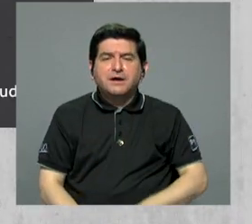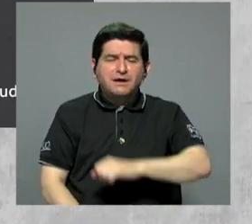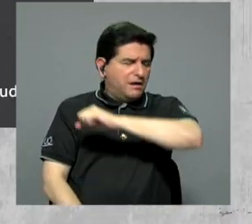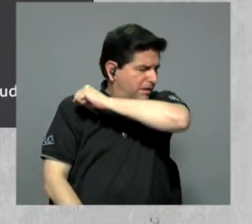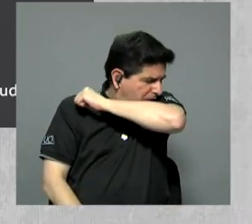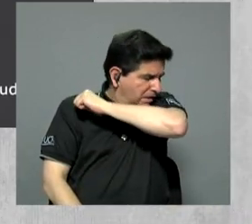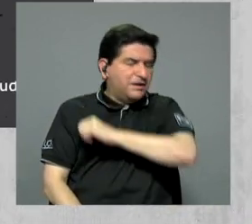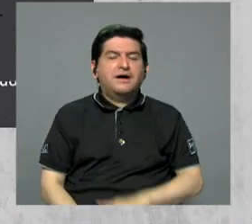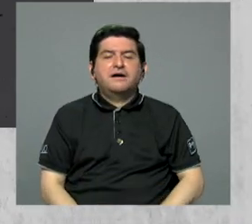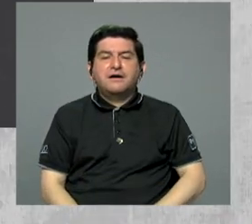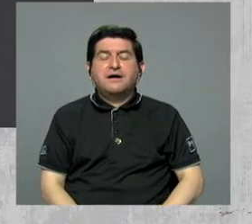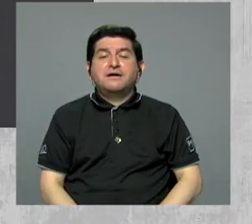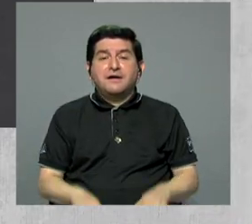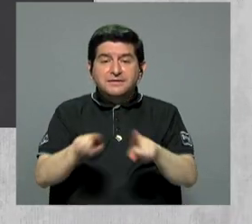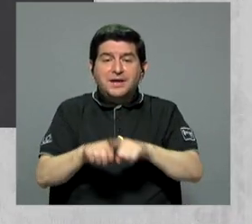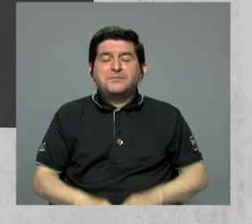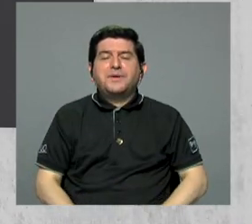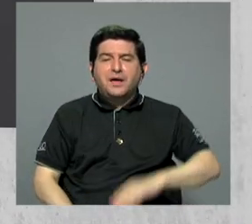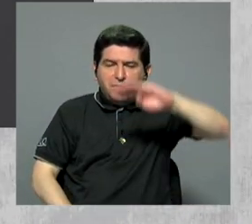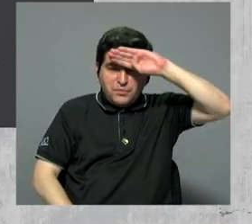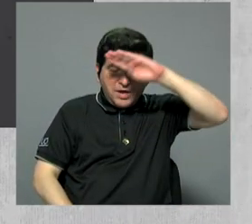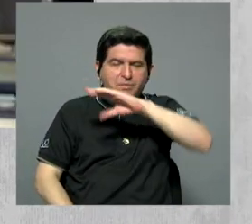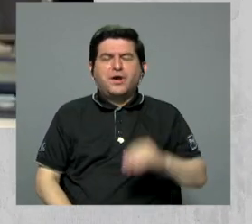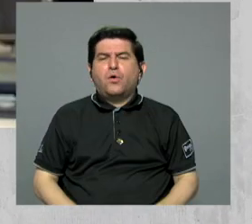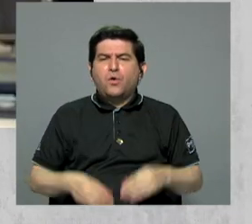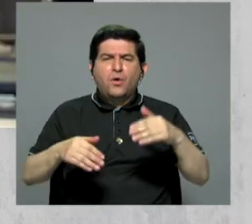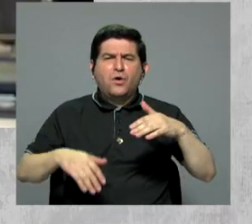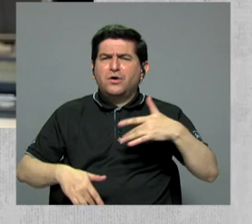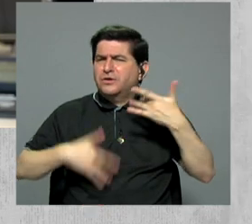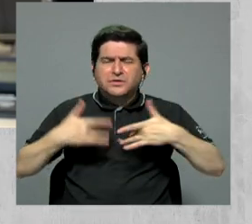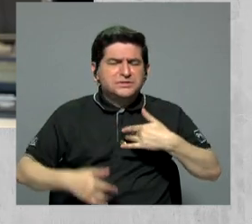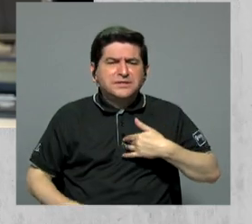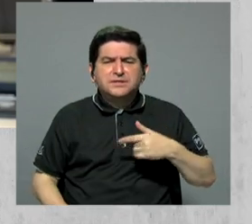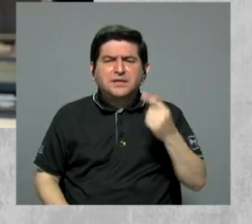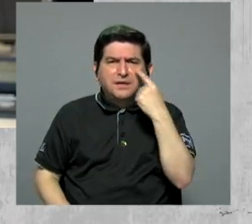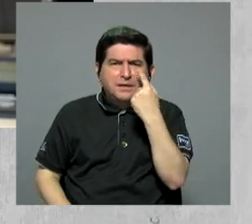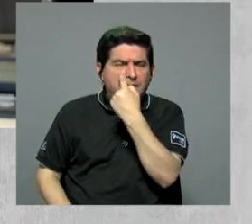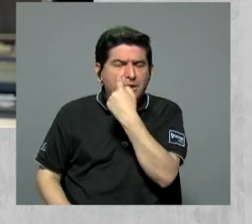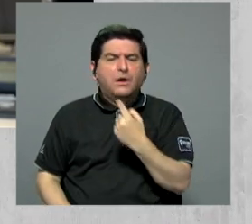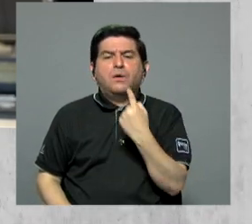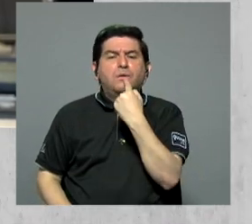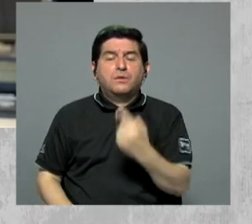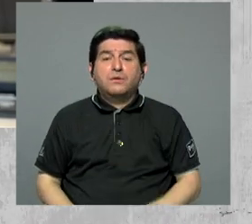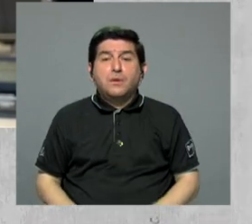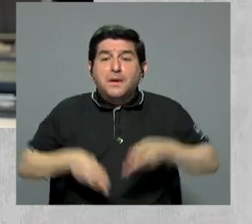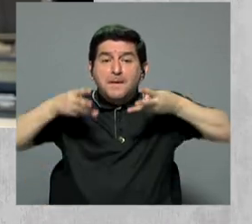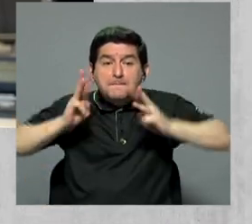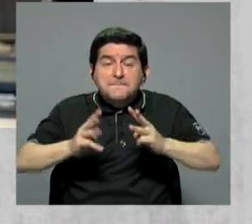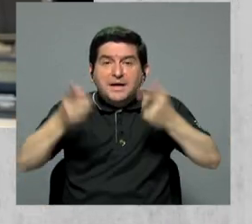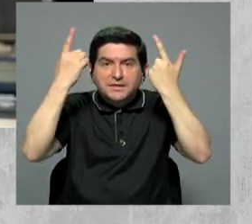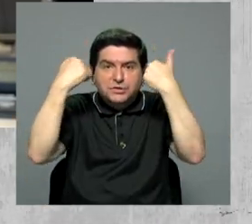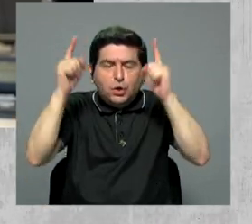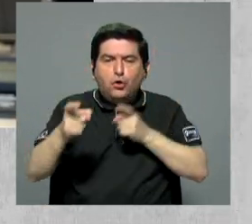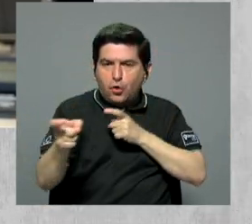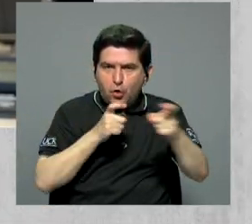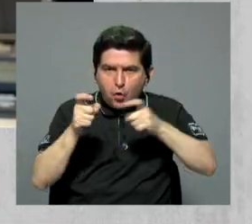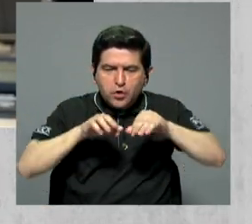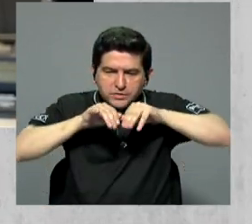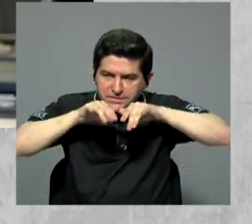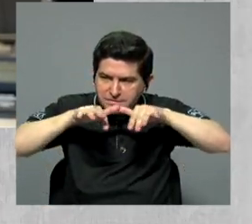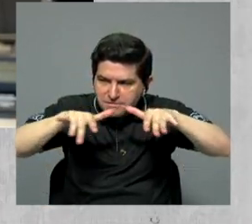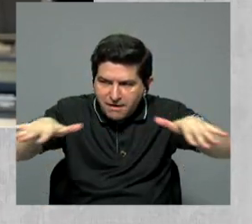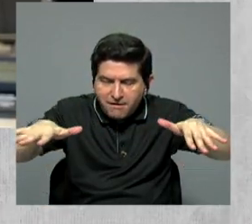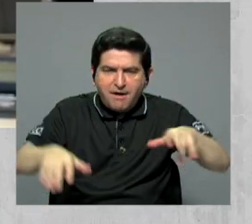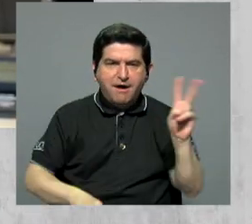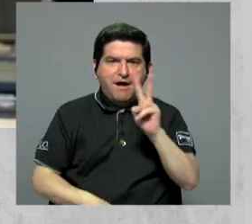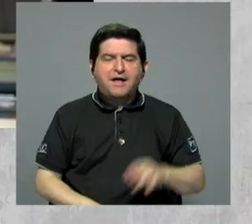tos, fiebre y pérdida del olfato o gusto. Y sabemos también que uno de los métodos más efectivos para controlar la propagación del